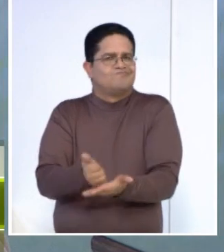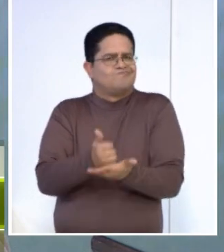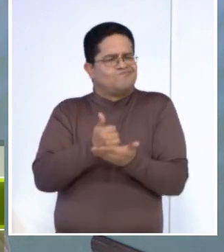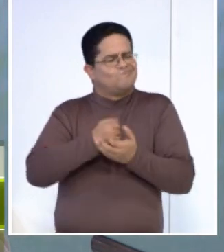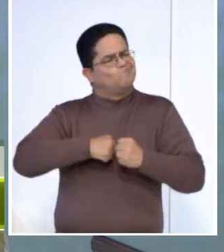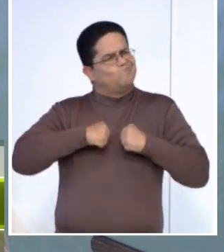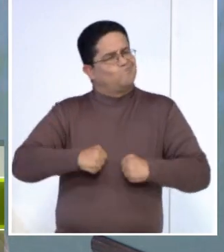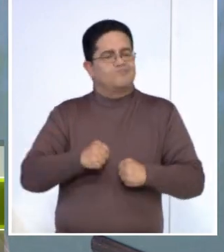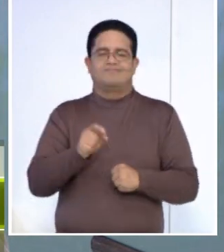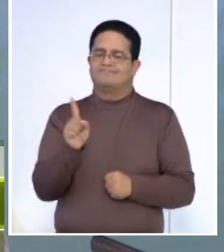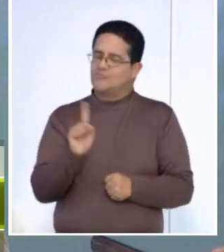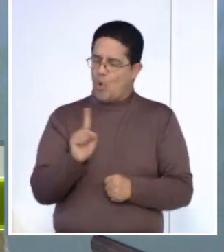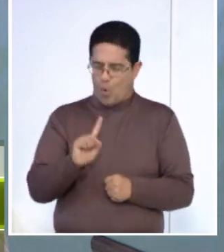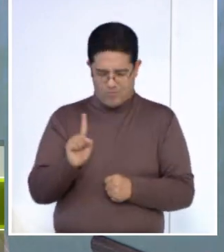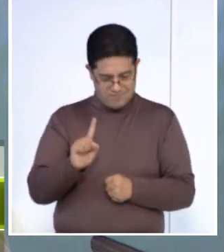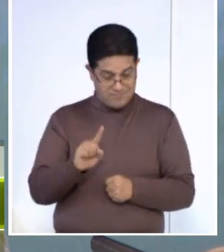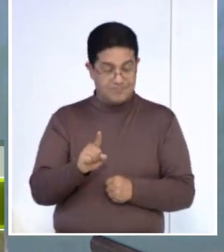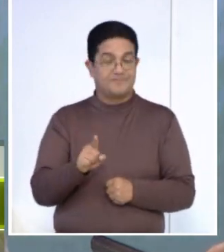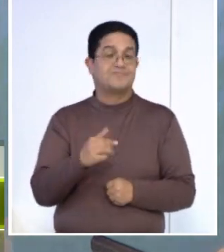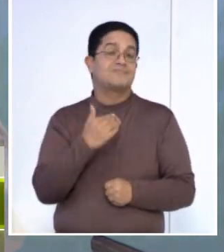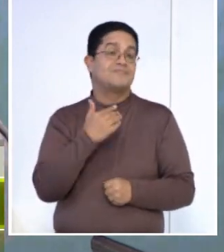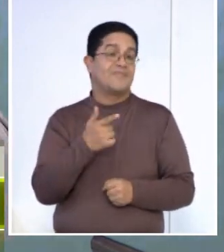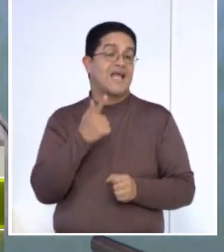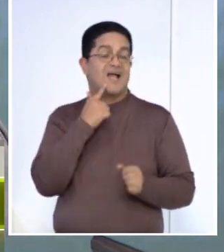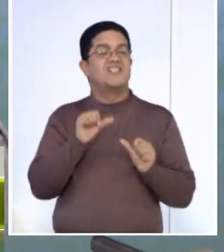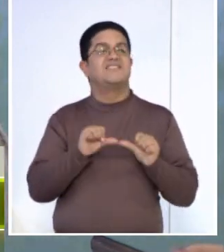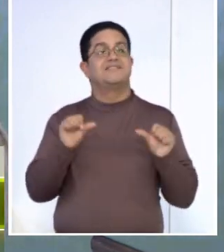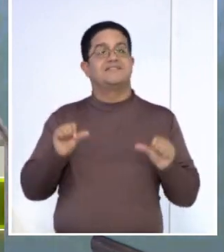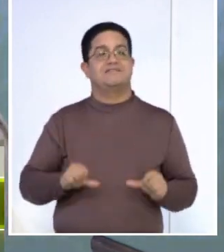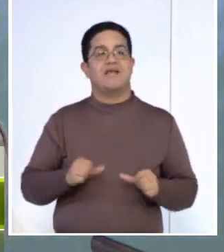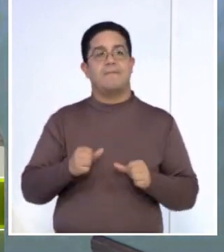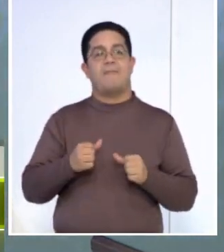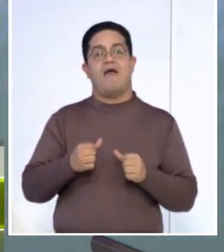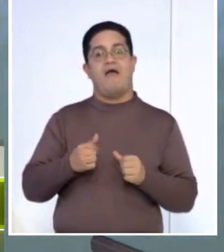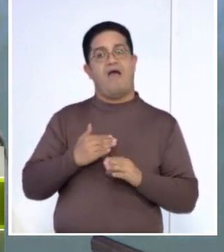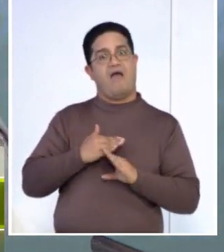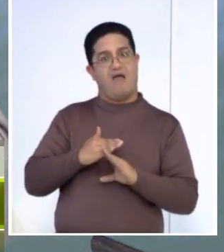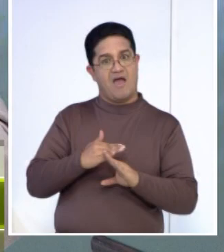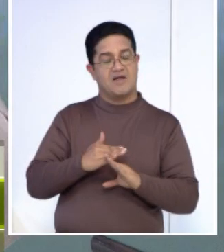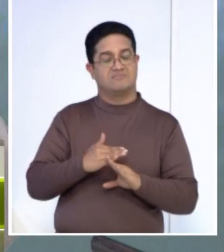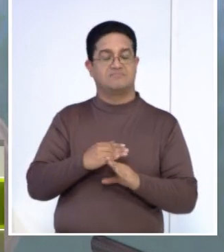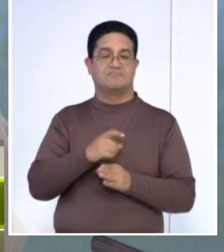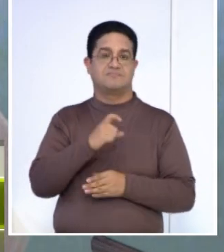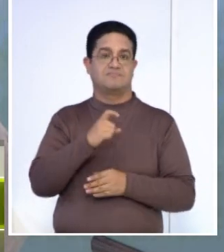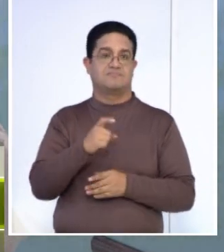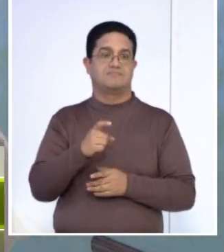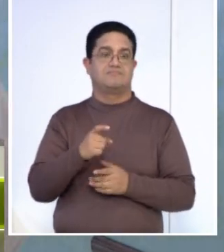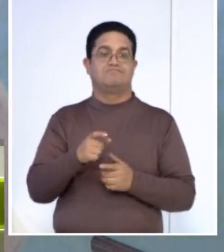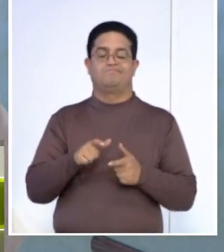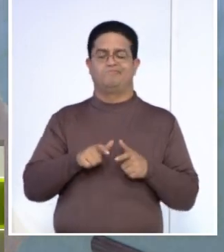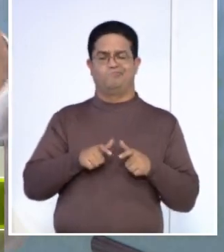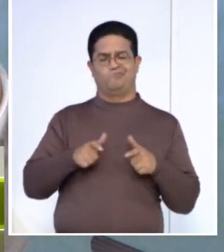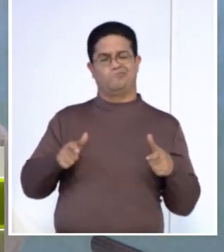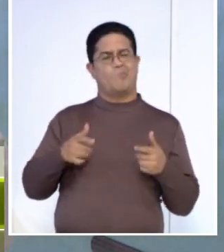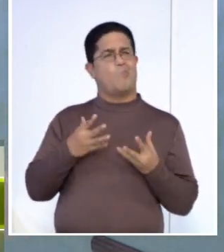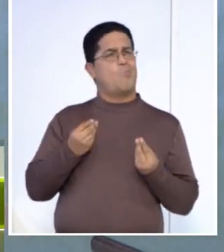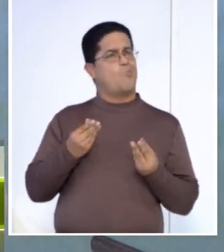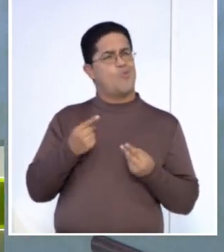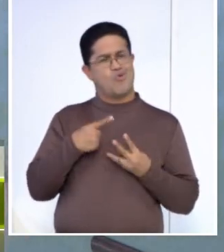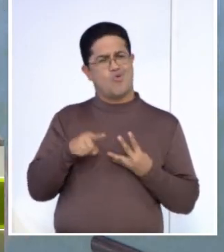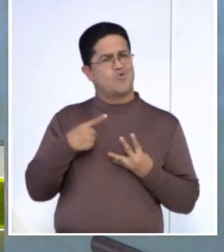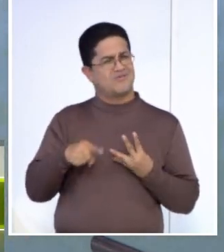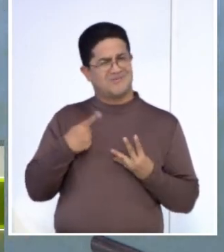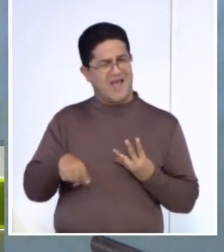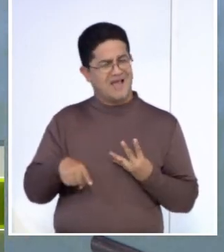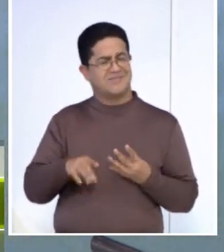inmunológico. No es así, ¿ok? El sistema inmunológico funciona de una manera bien compleja y es muy amplio. Son muchas las aristas que